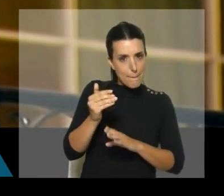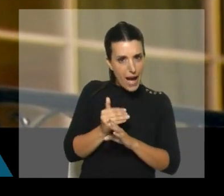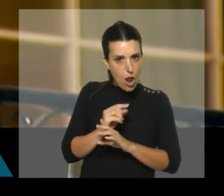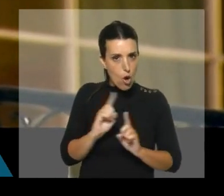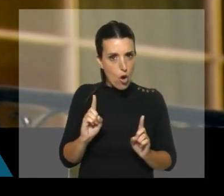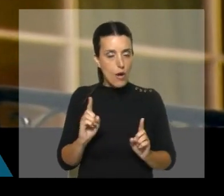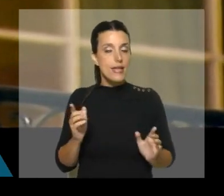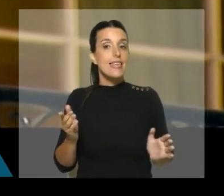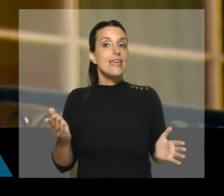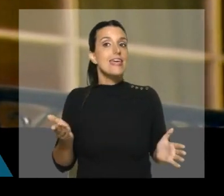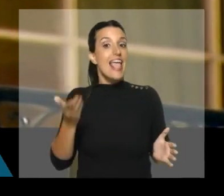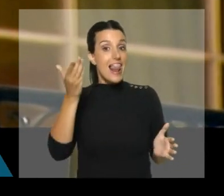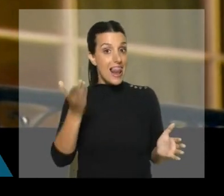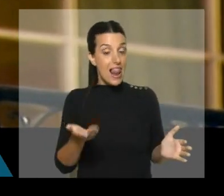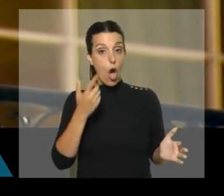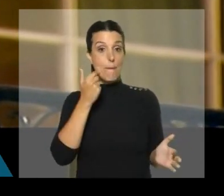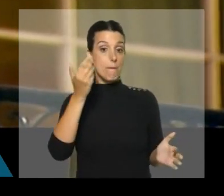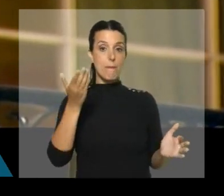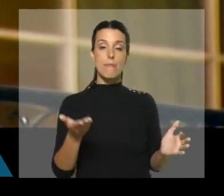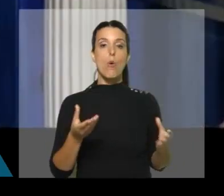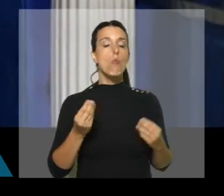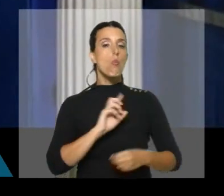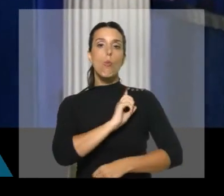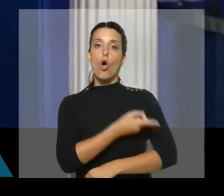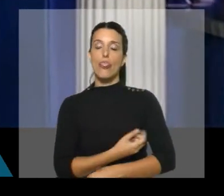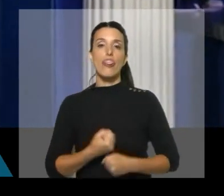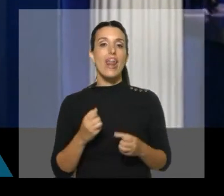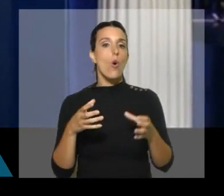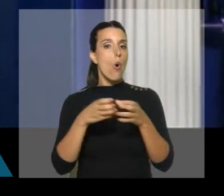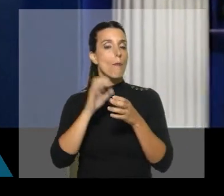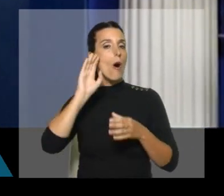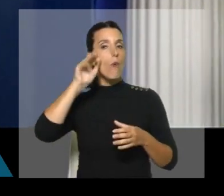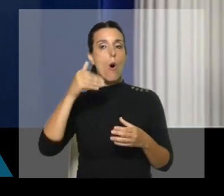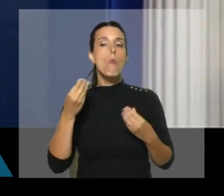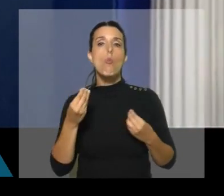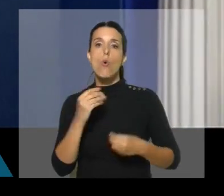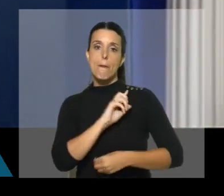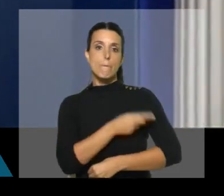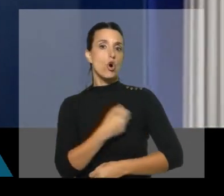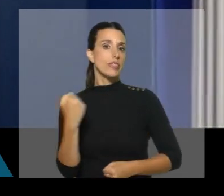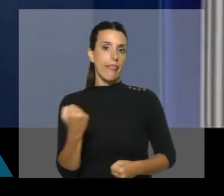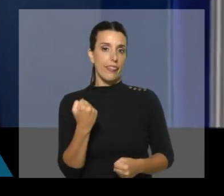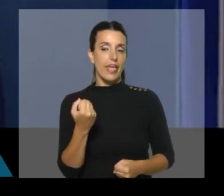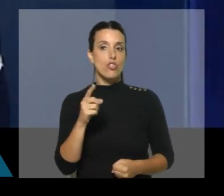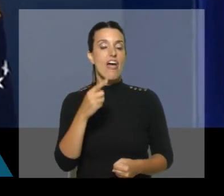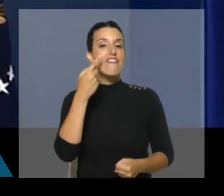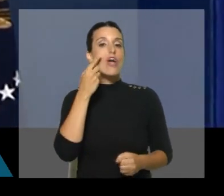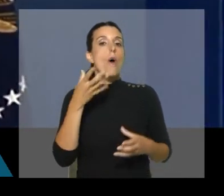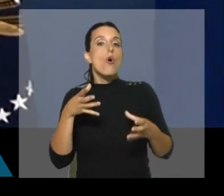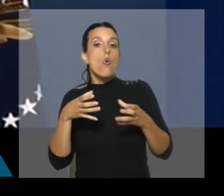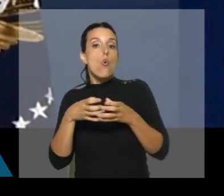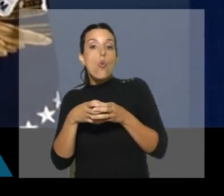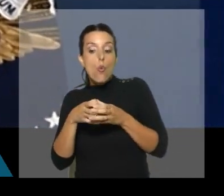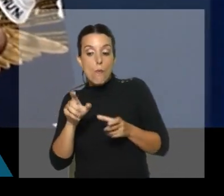la verdad es que es un hombre muy... tiene mucho peso dentro del Partido Republicano, ¿no? Habrá que ver cómo toma el Partido Republicano